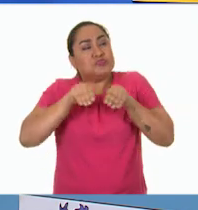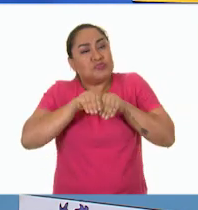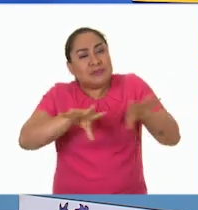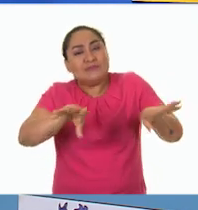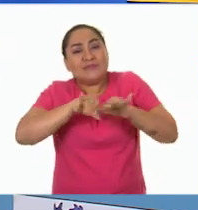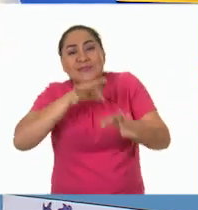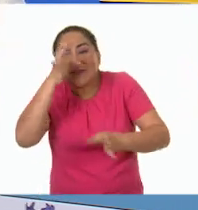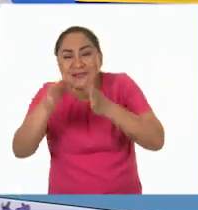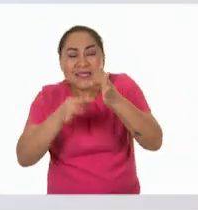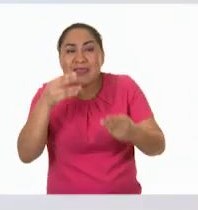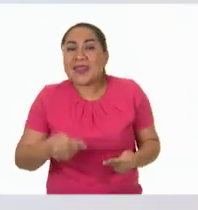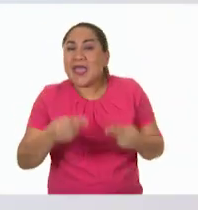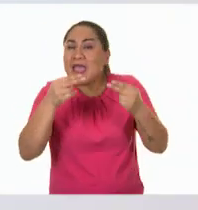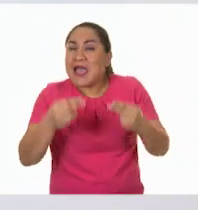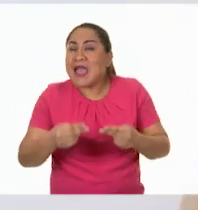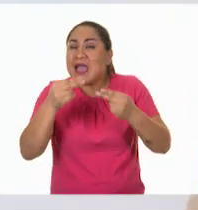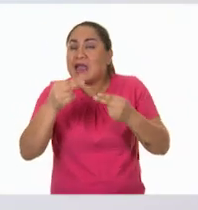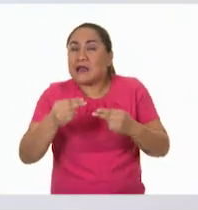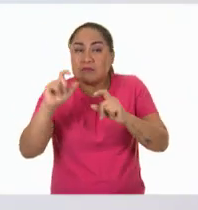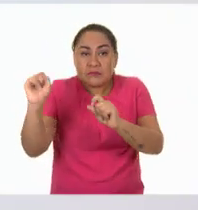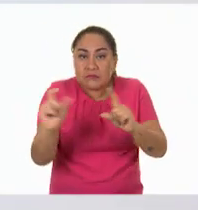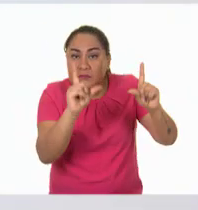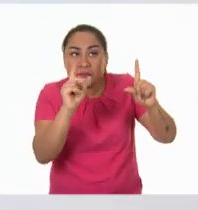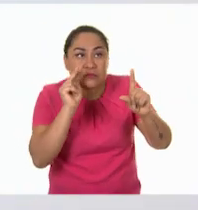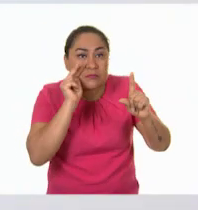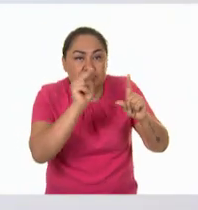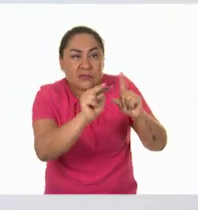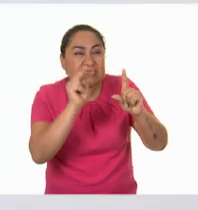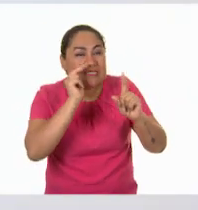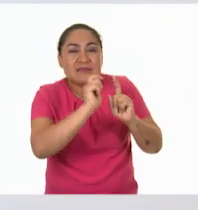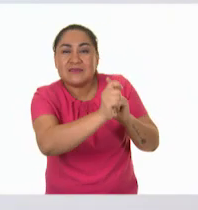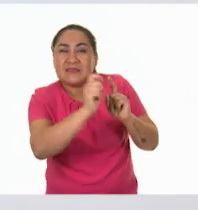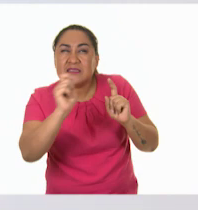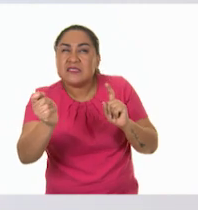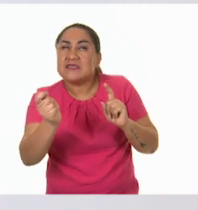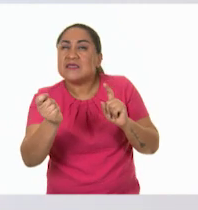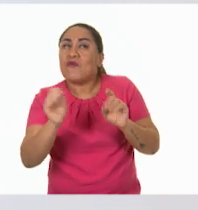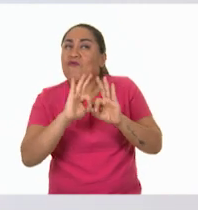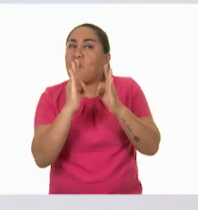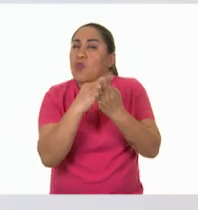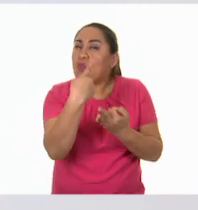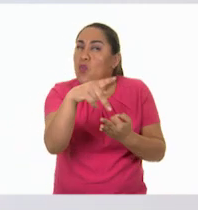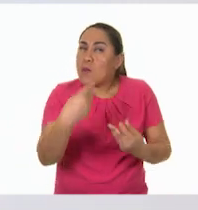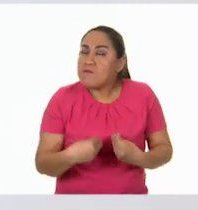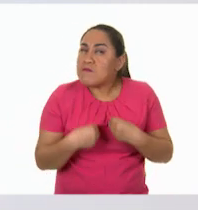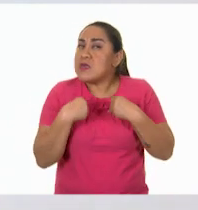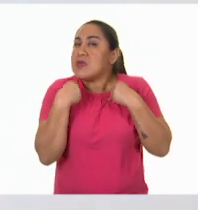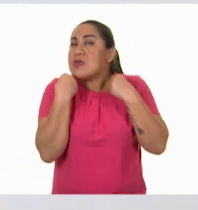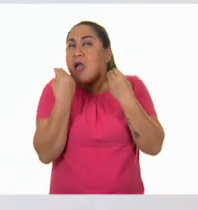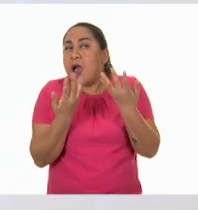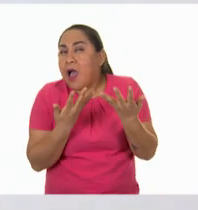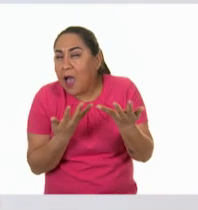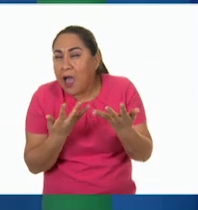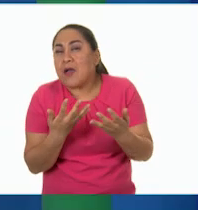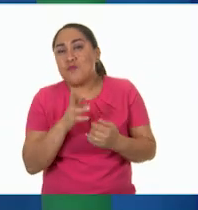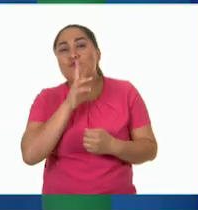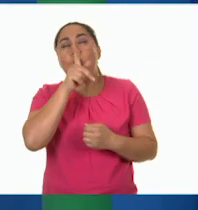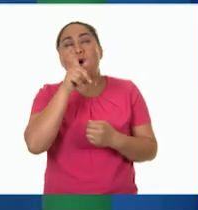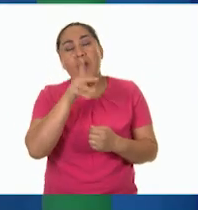gracias, Jenny. Una imagen aspiracional sobre los modos de vida deseables, más divertidos y más sanos.